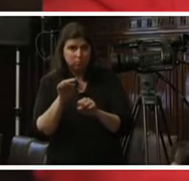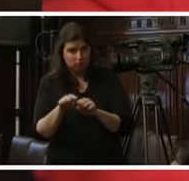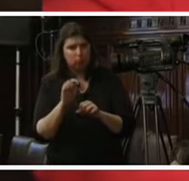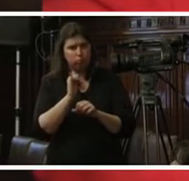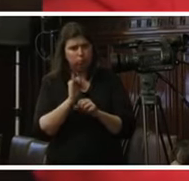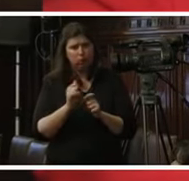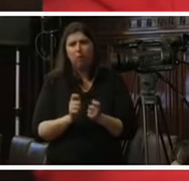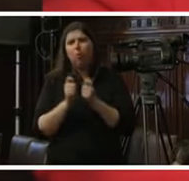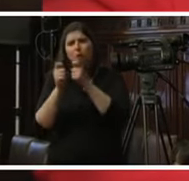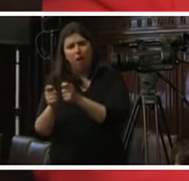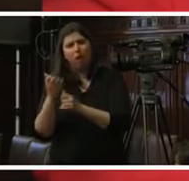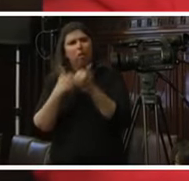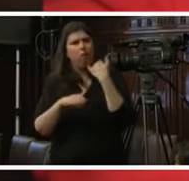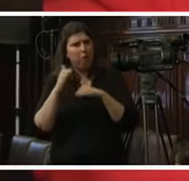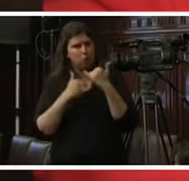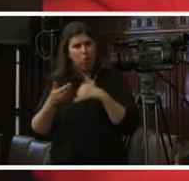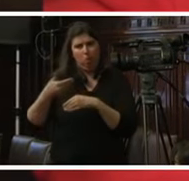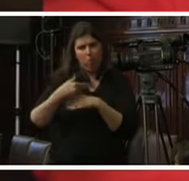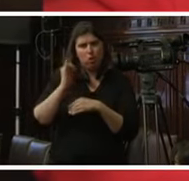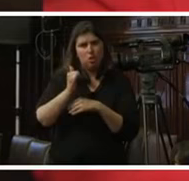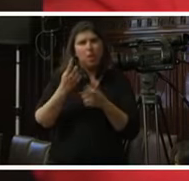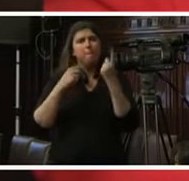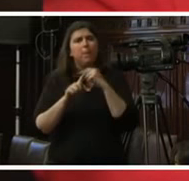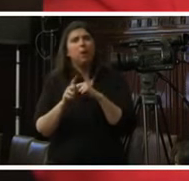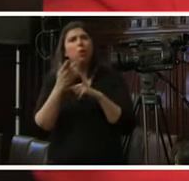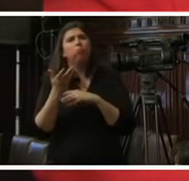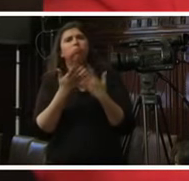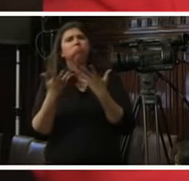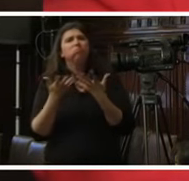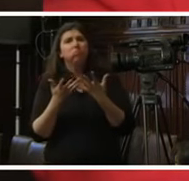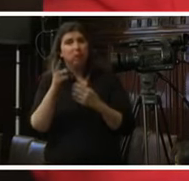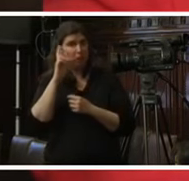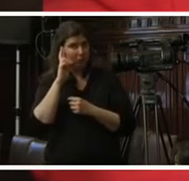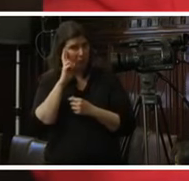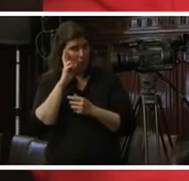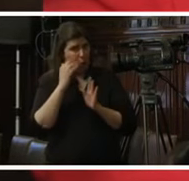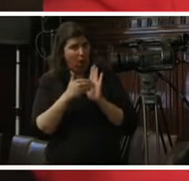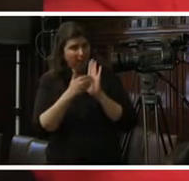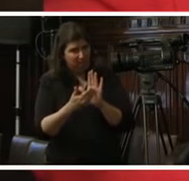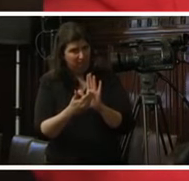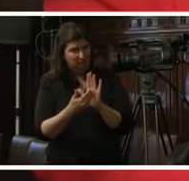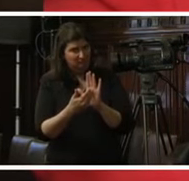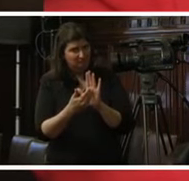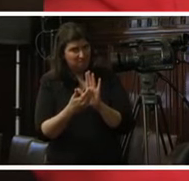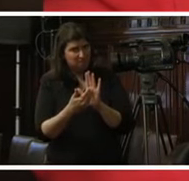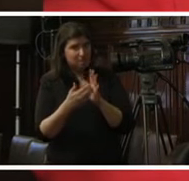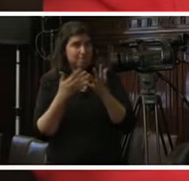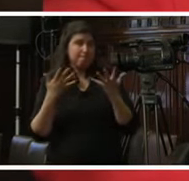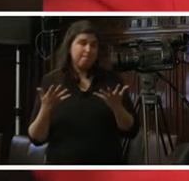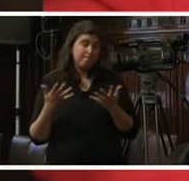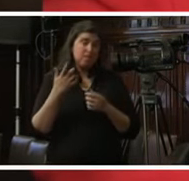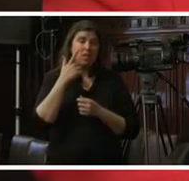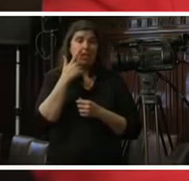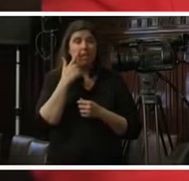como se nos ha acertado entonces Perubar Escoteaban se están respetando las garantías del proceso señores